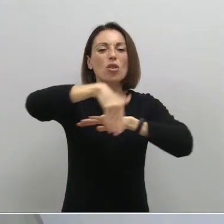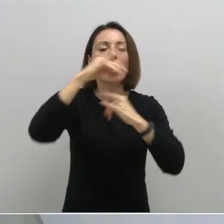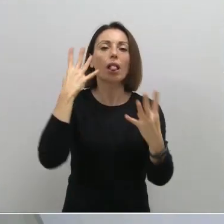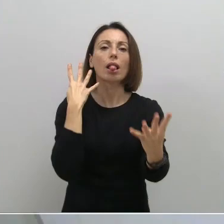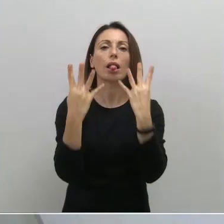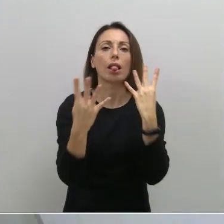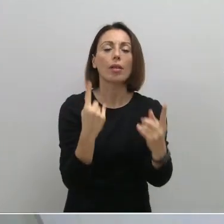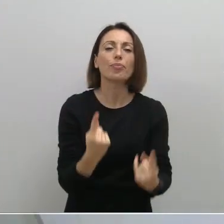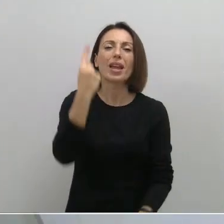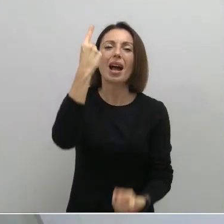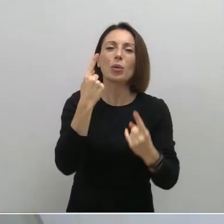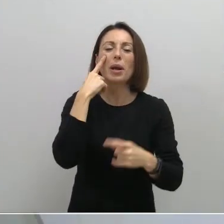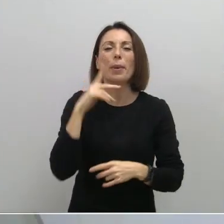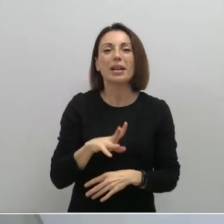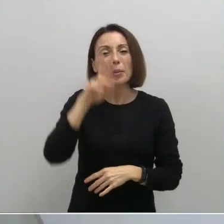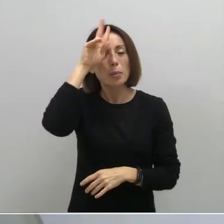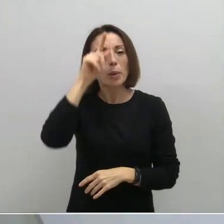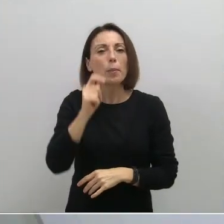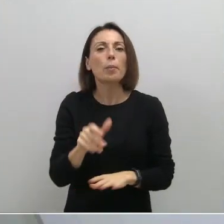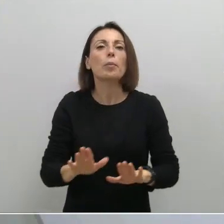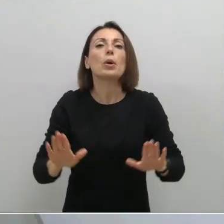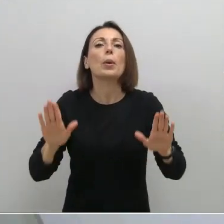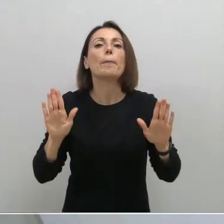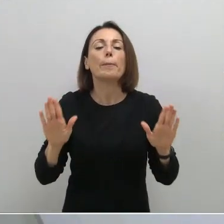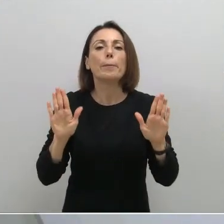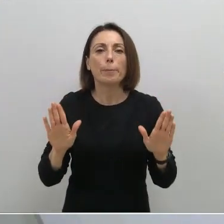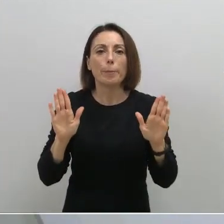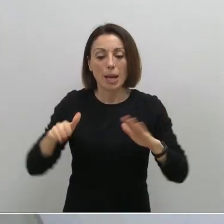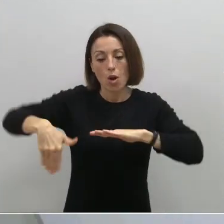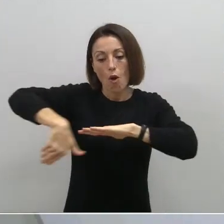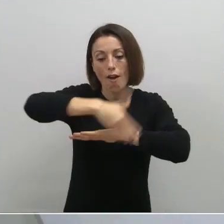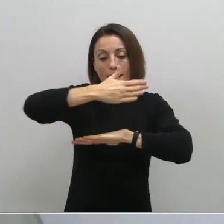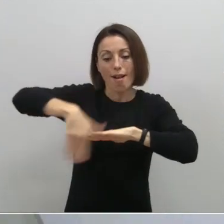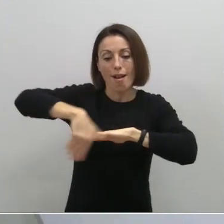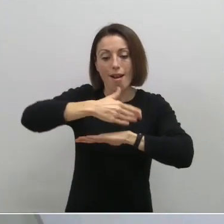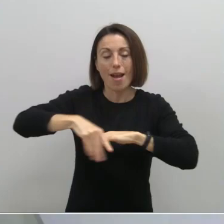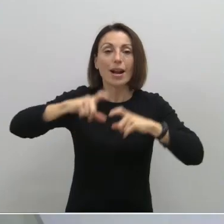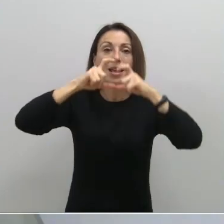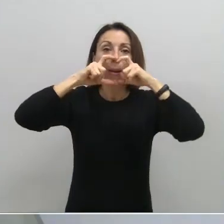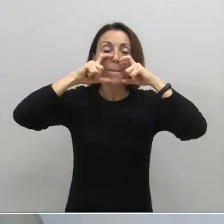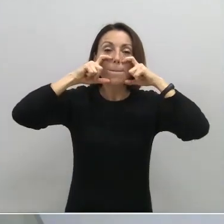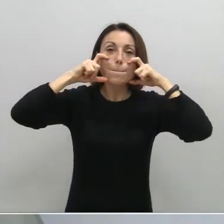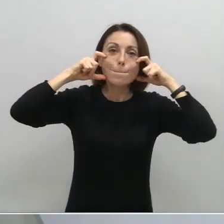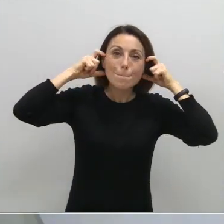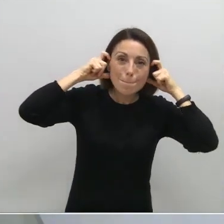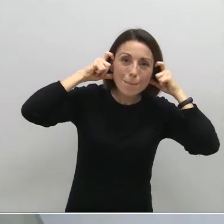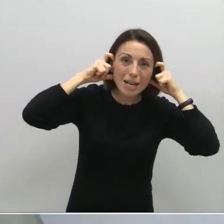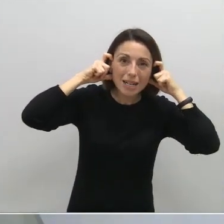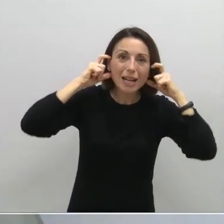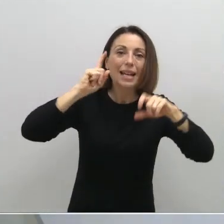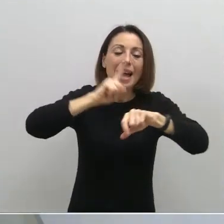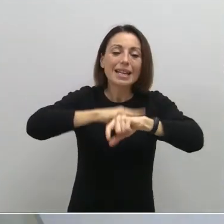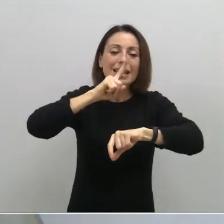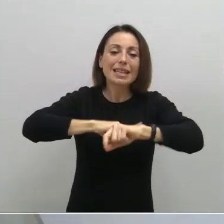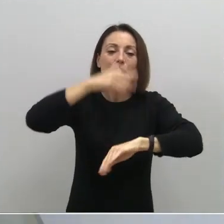Algunas imágenes pueden ser un poco preocupantes. Entonces, en tanto en cuanto sea en la calle, sea con mascarilla y sea de un tiempo limitado